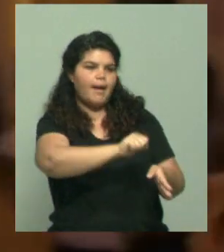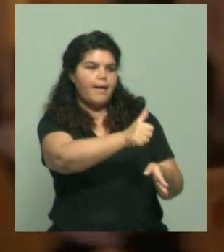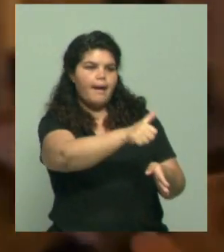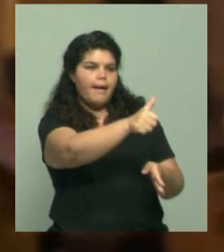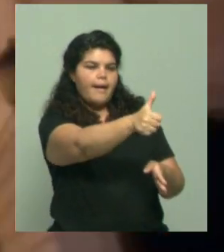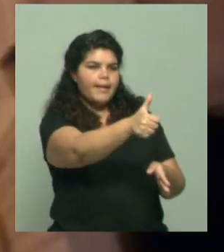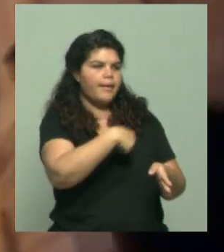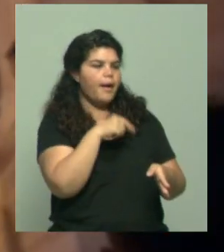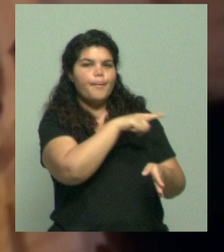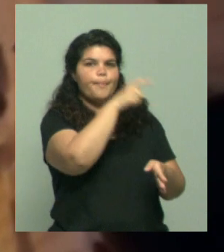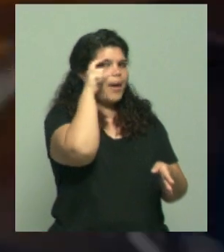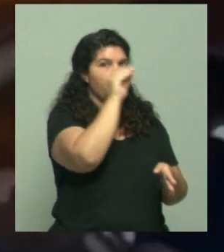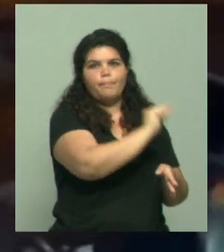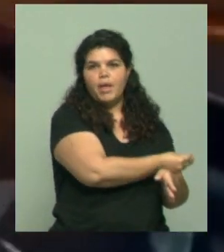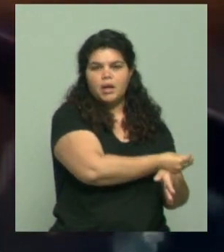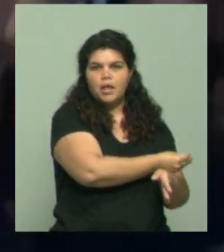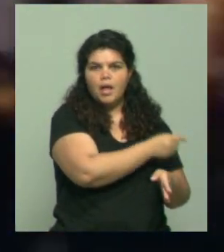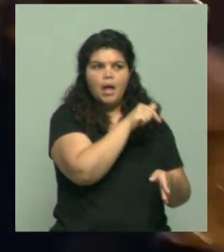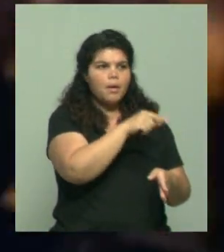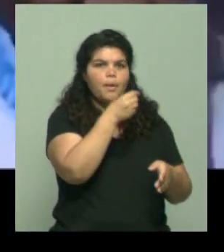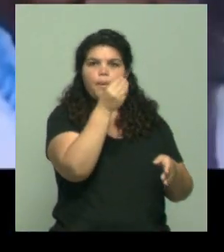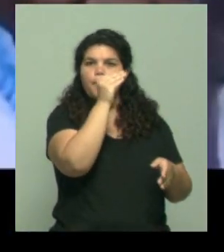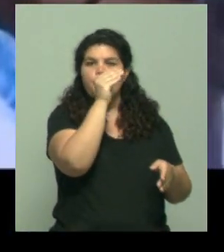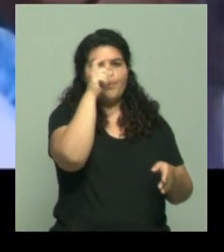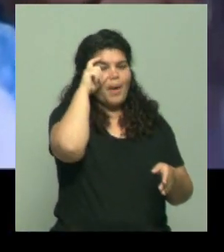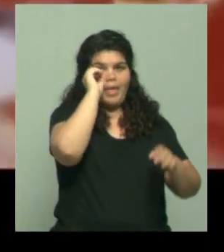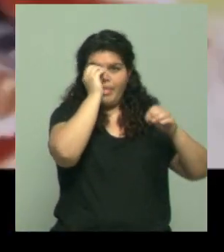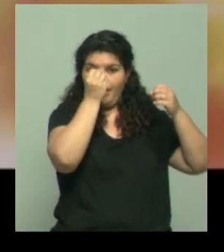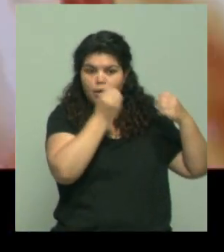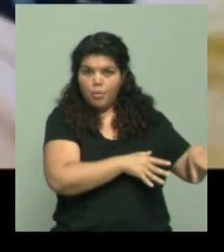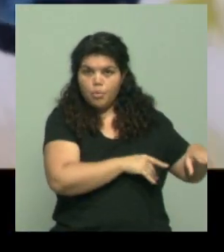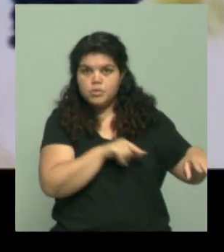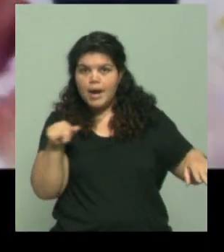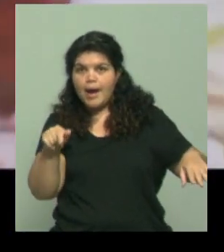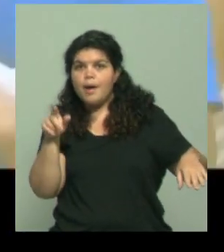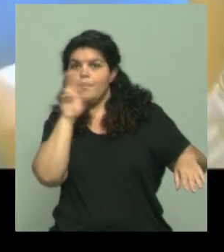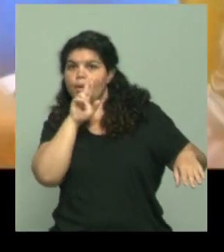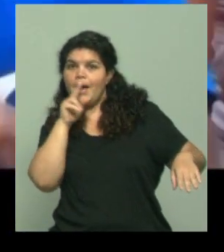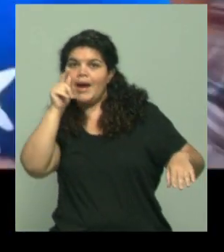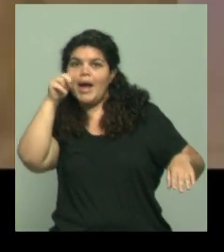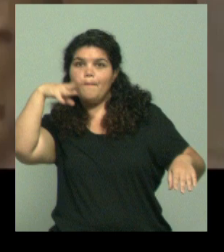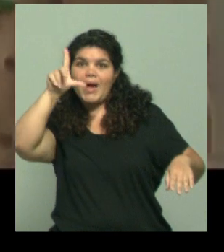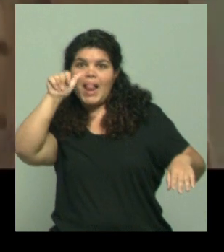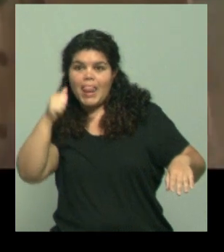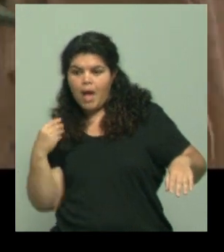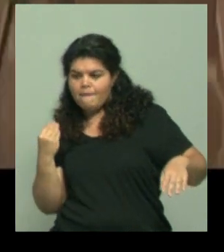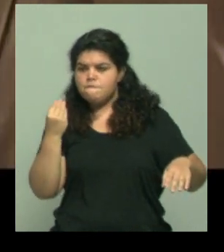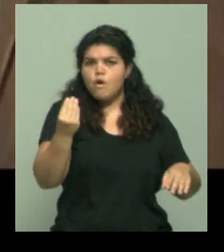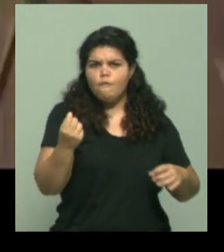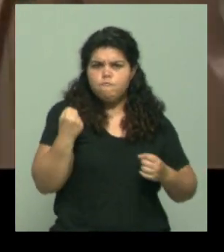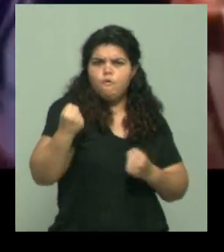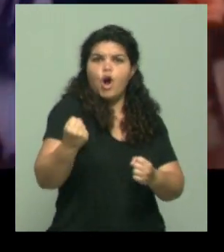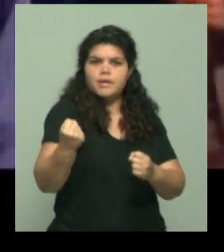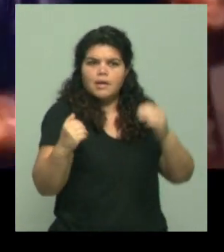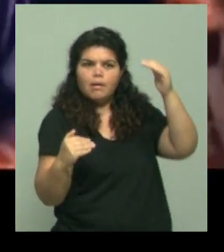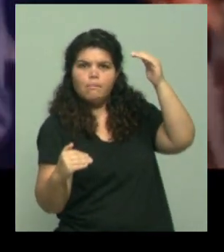podríamos decir, este cambio de roles, y donde también, por los antecedentes, un Trump que desde hace mucho tiempo ya no es un